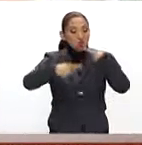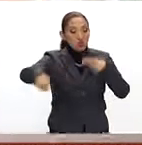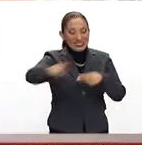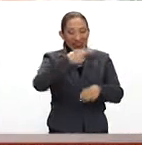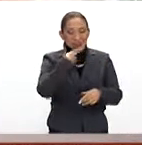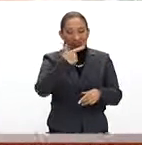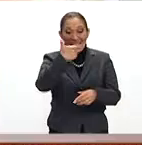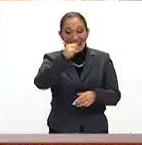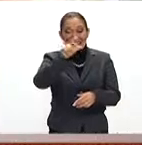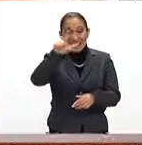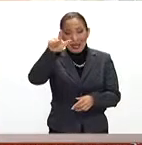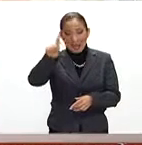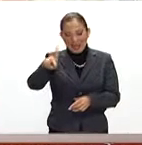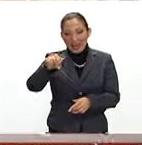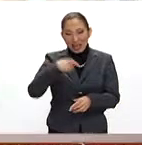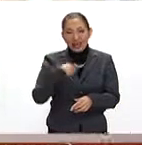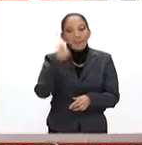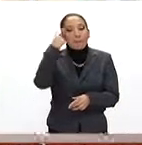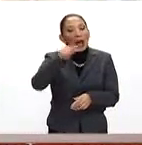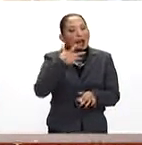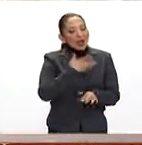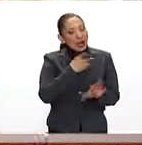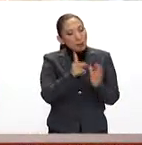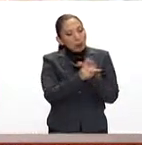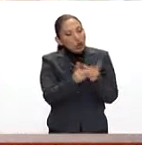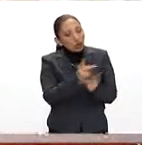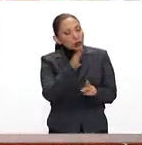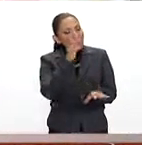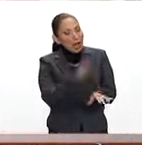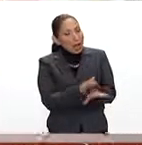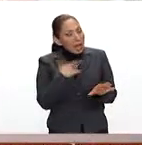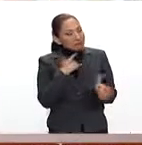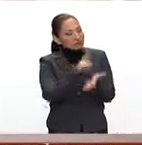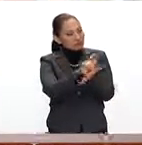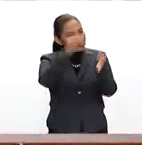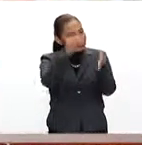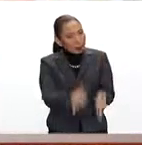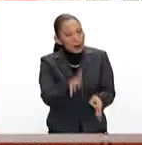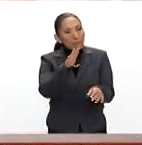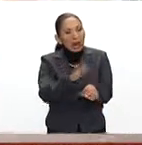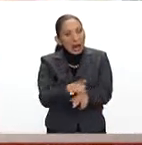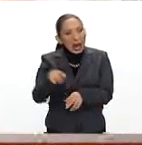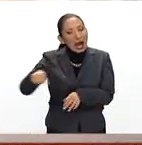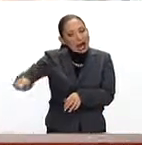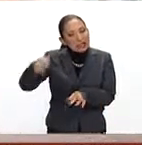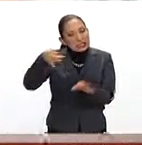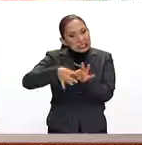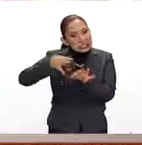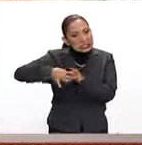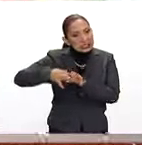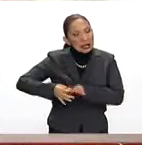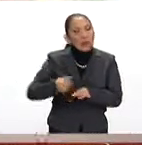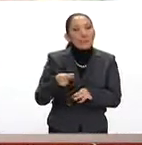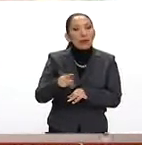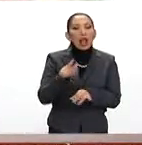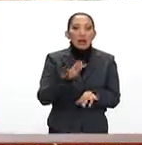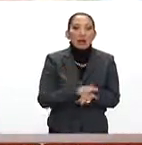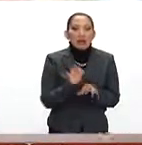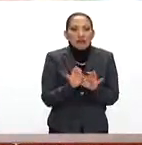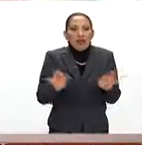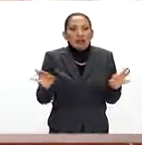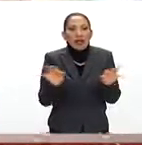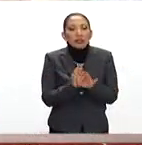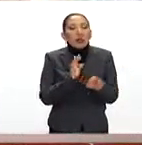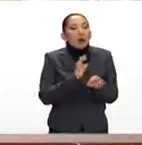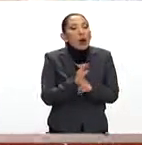expliques en qué consiste tu aplicación. Pues la verdad, ha sido una experiencia muy gratificante, hemos trabajado mucho